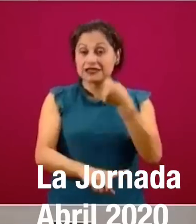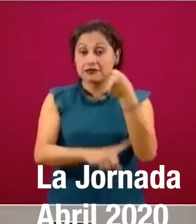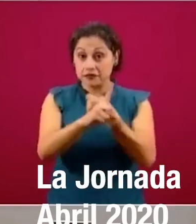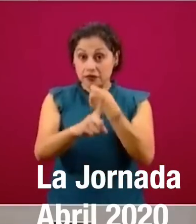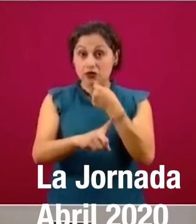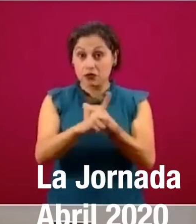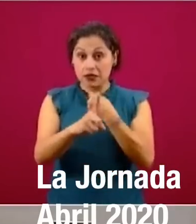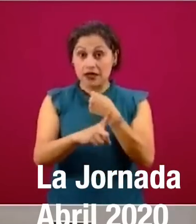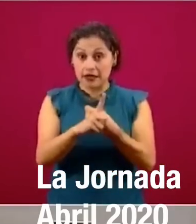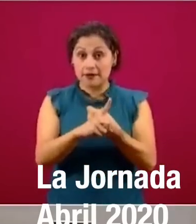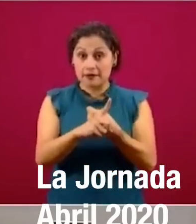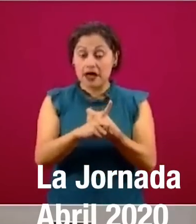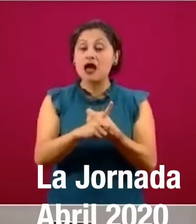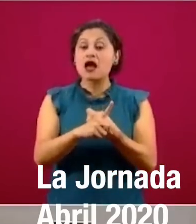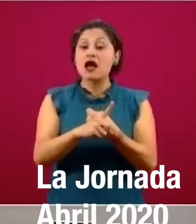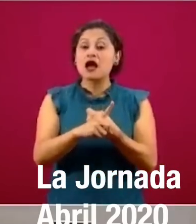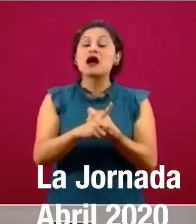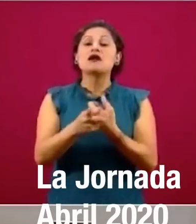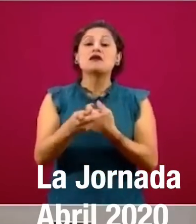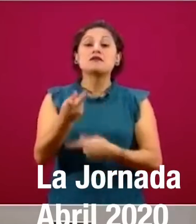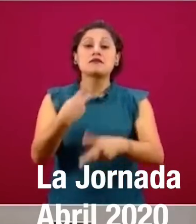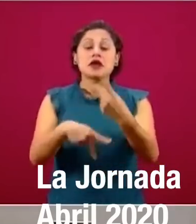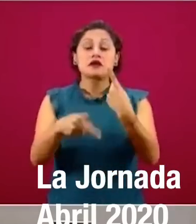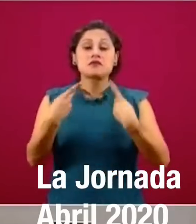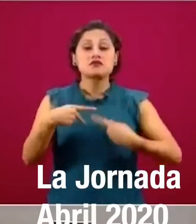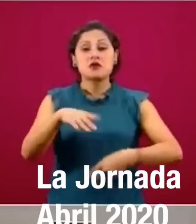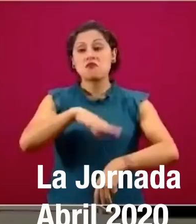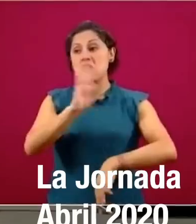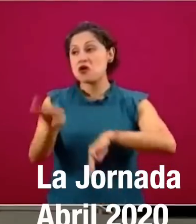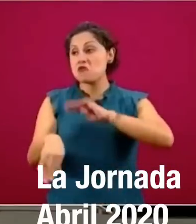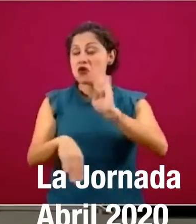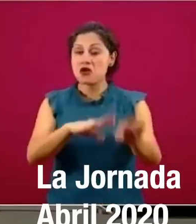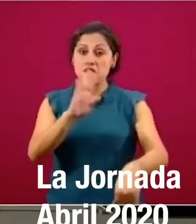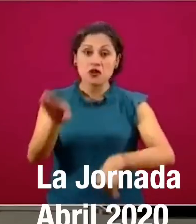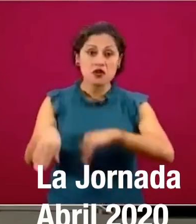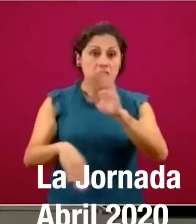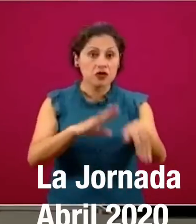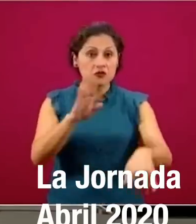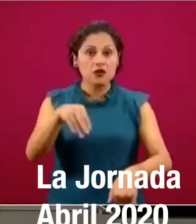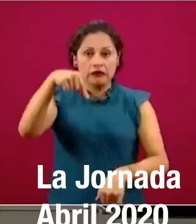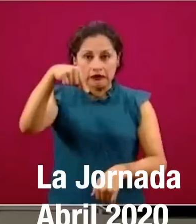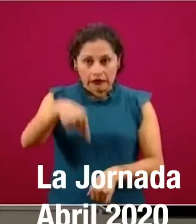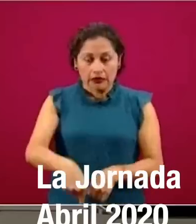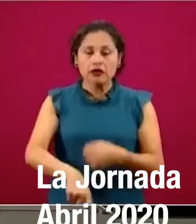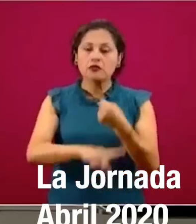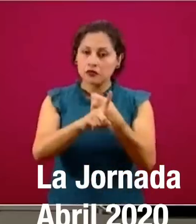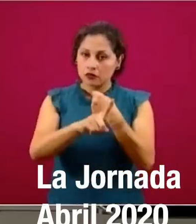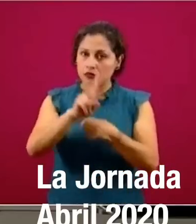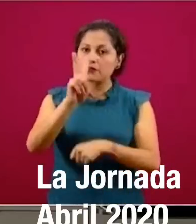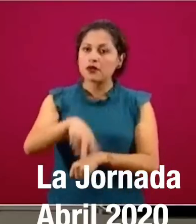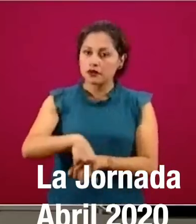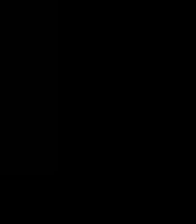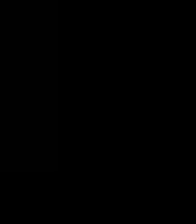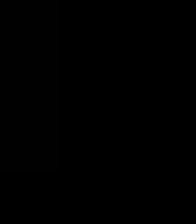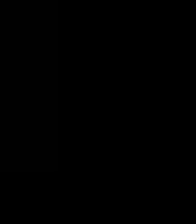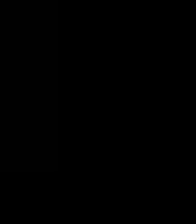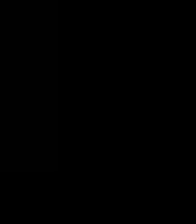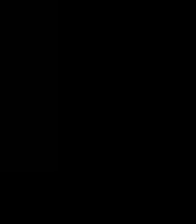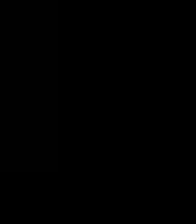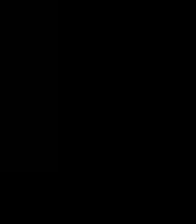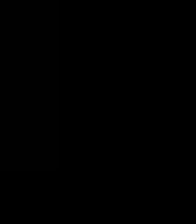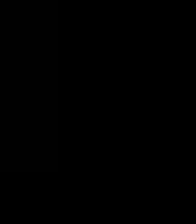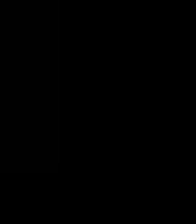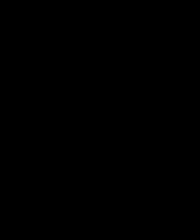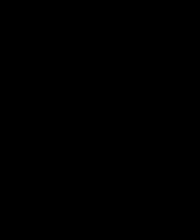hoy está teniendo un impacto importantísimo en cómo se vive en México la epidemia de COVID. ¡Gracias!